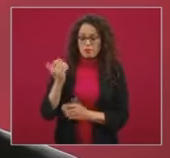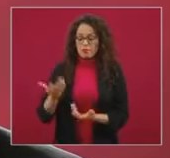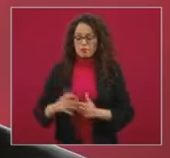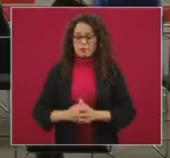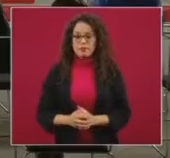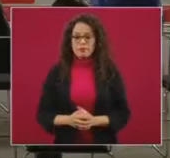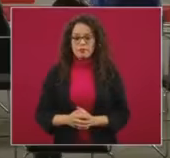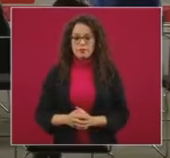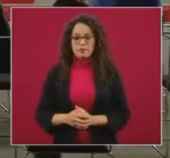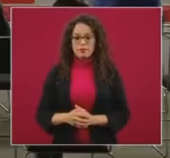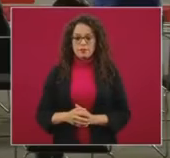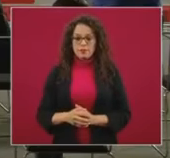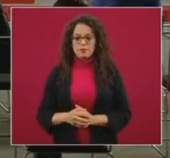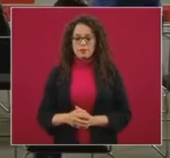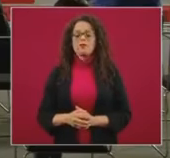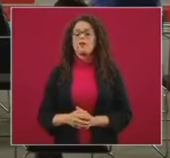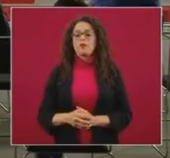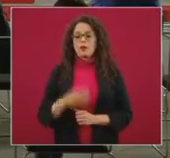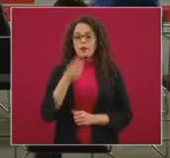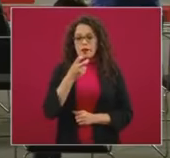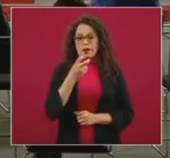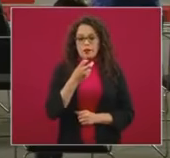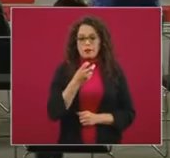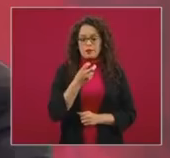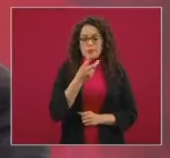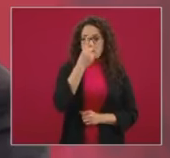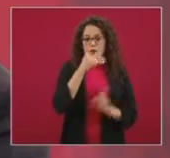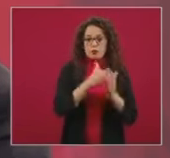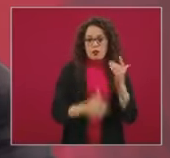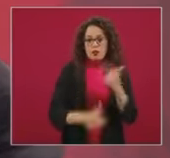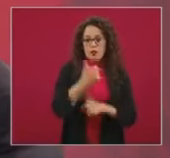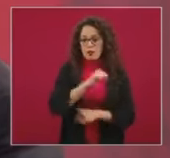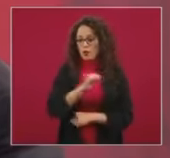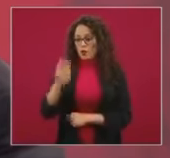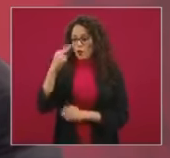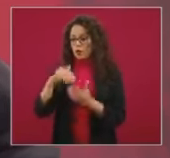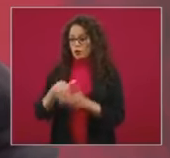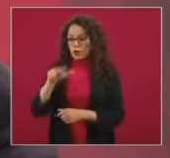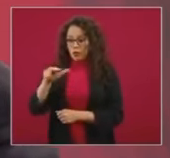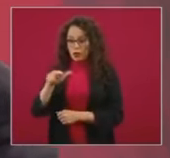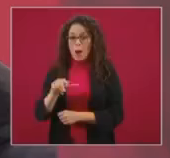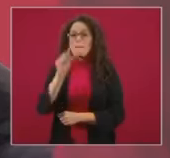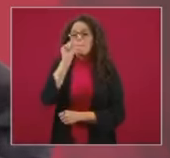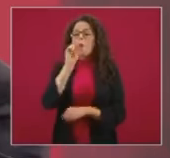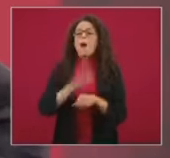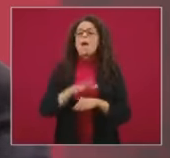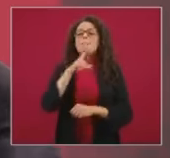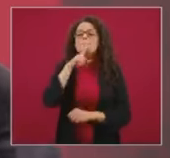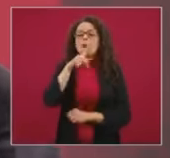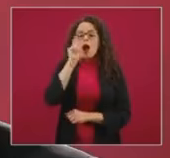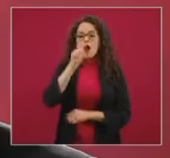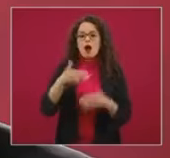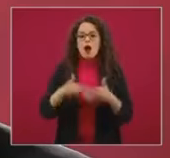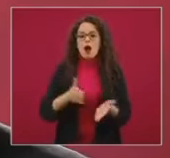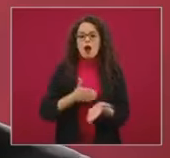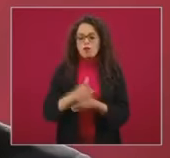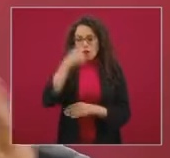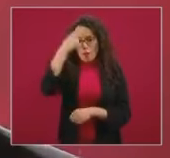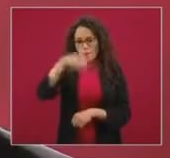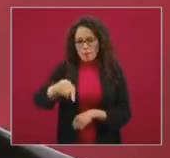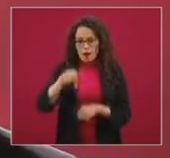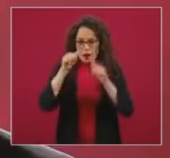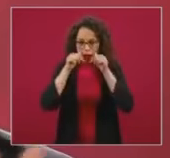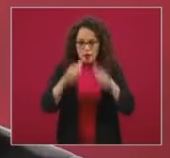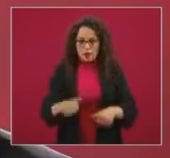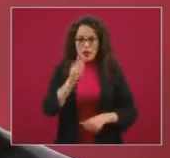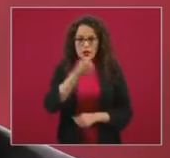el sexenio 2012-2018 mejoró una parte del acceso a los servicios de salud, pero la